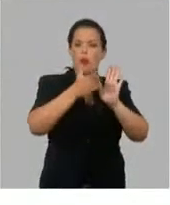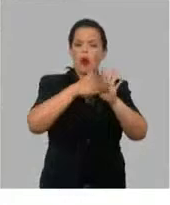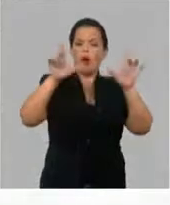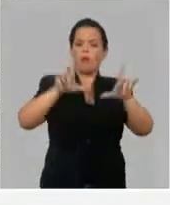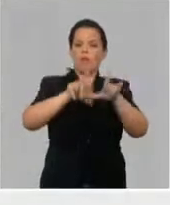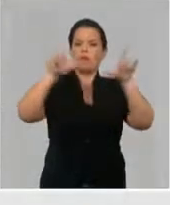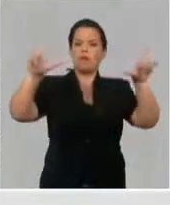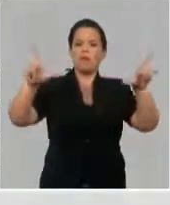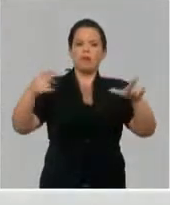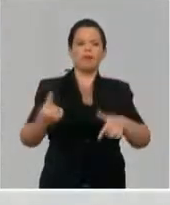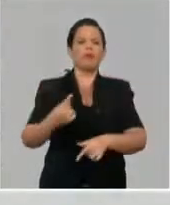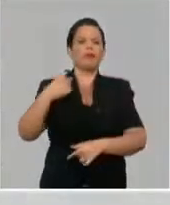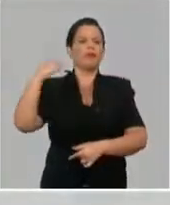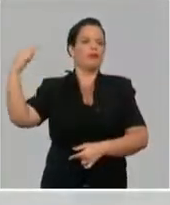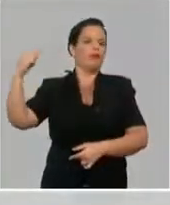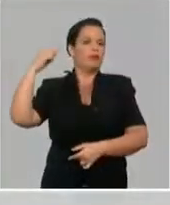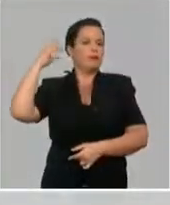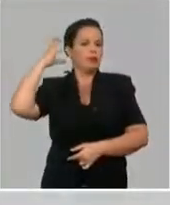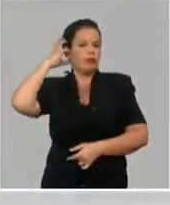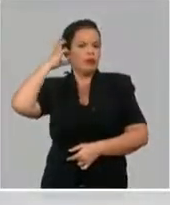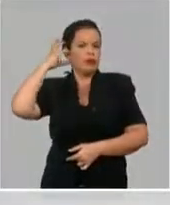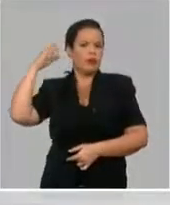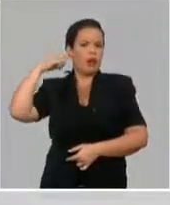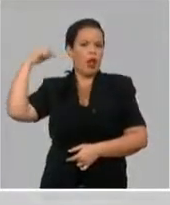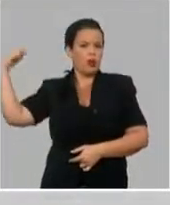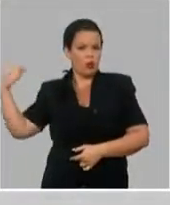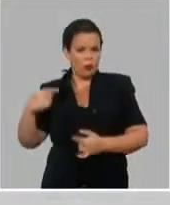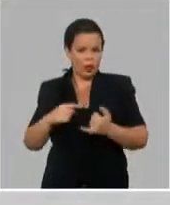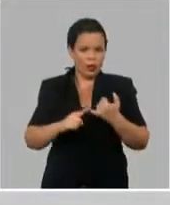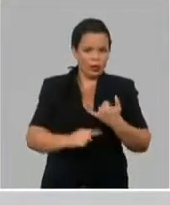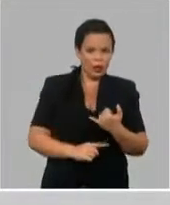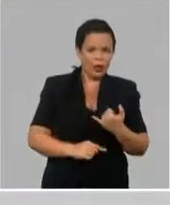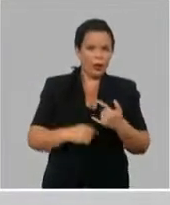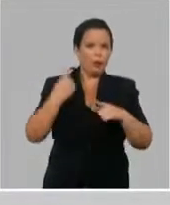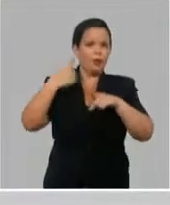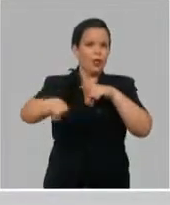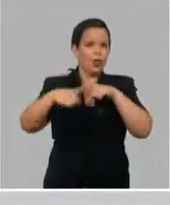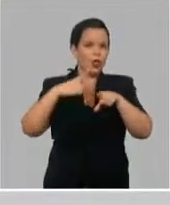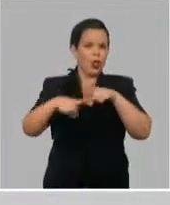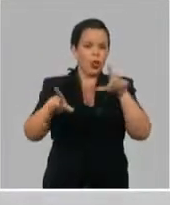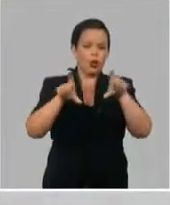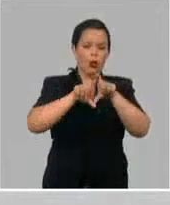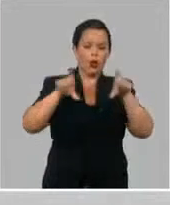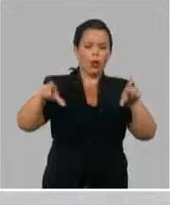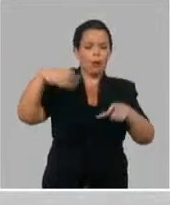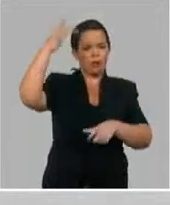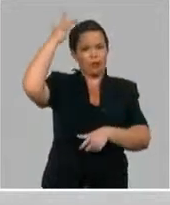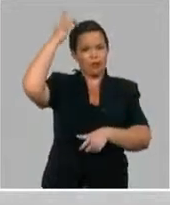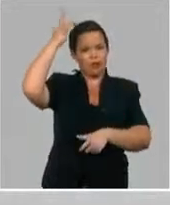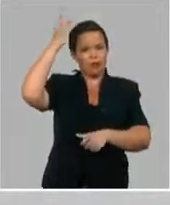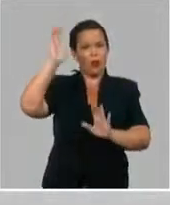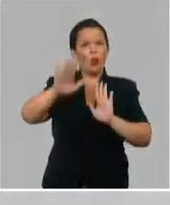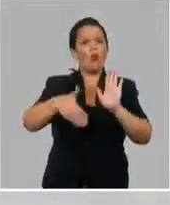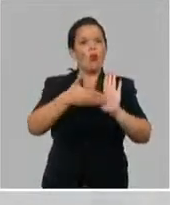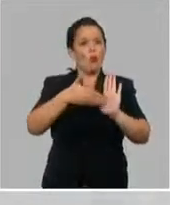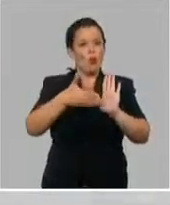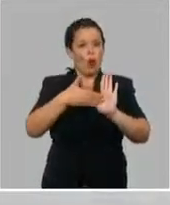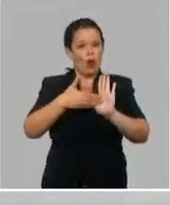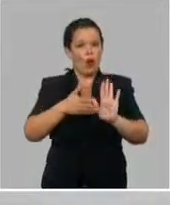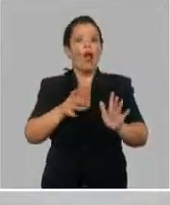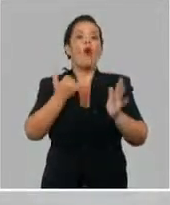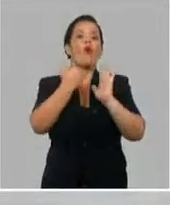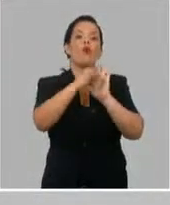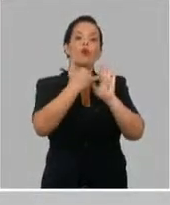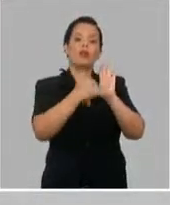en pruebas neuropsicológicas y en neuroimágenes. Y por último, que la causa de ese daño auditivo,